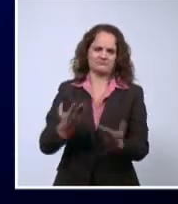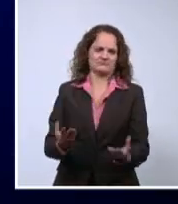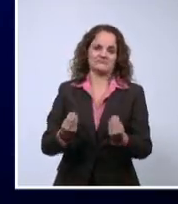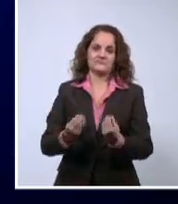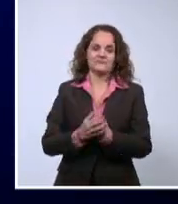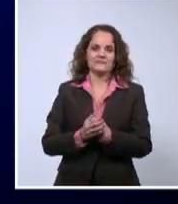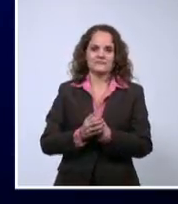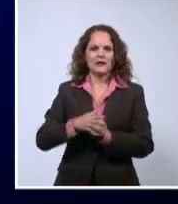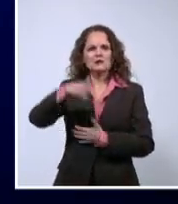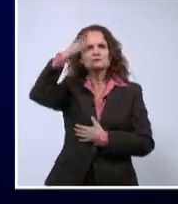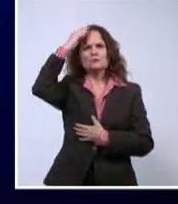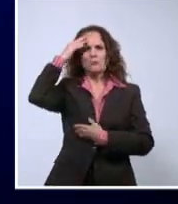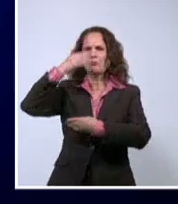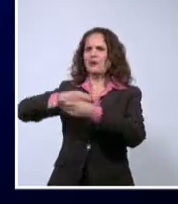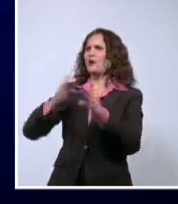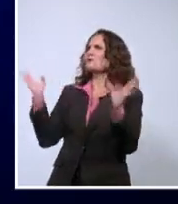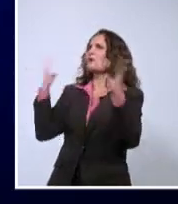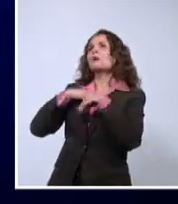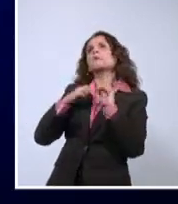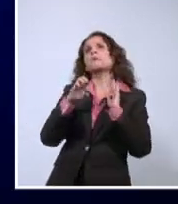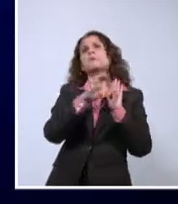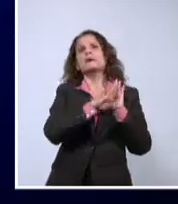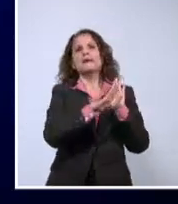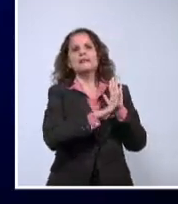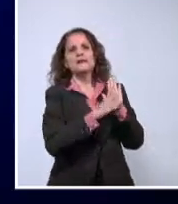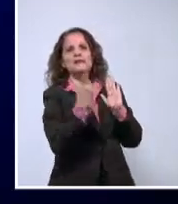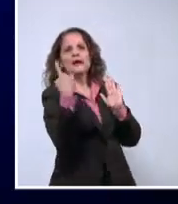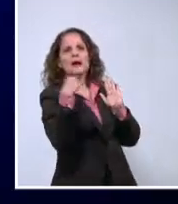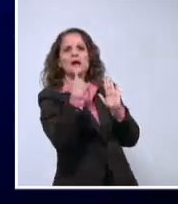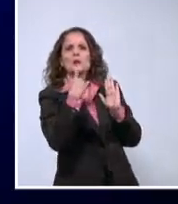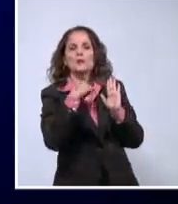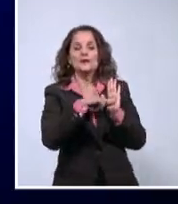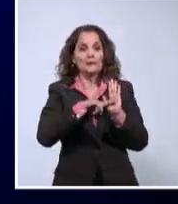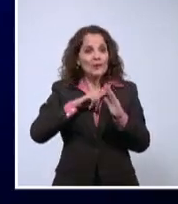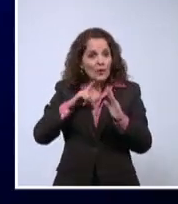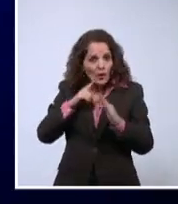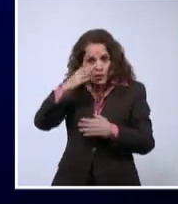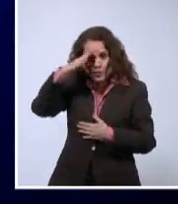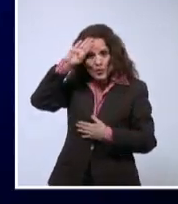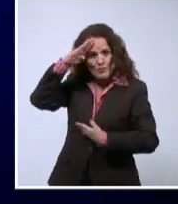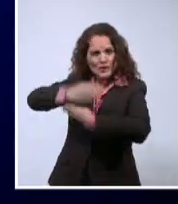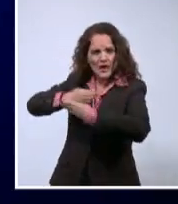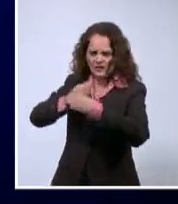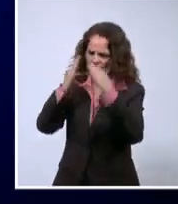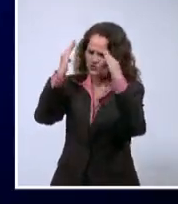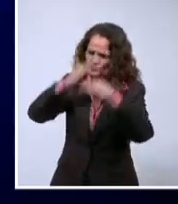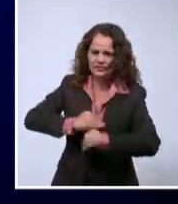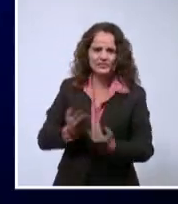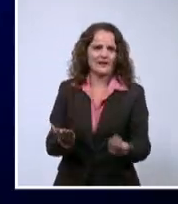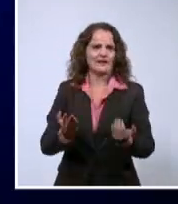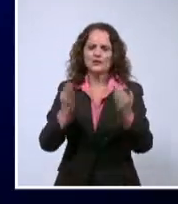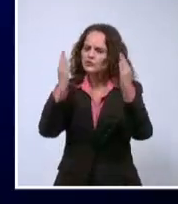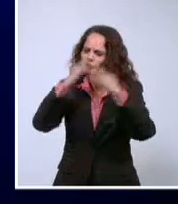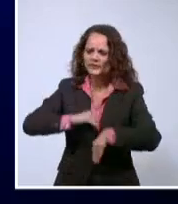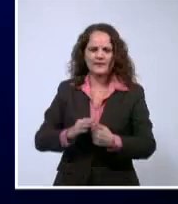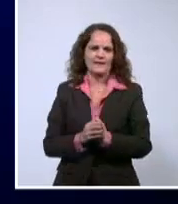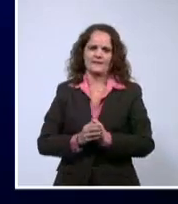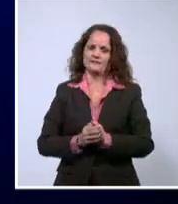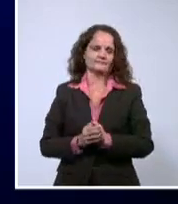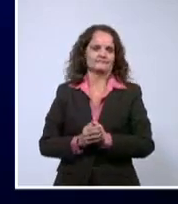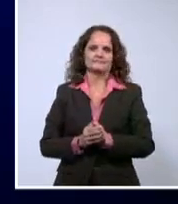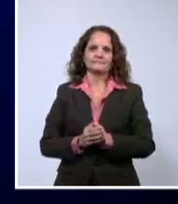Trun no tiene bloqueado nada. Trun tiene medidas y eso. Pero realmente Cuba no está bloqueada, bro. Cuba no está bloqueada, hermano.